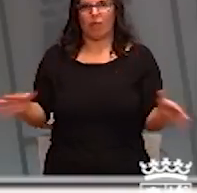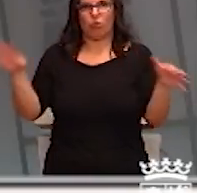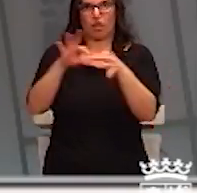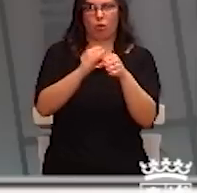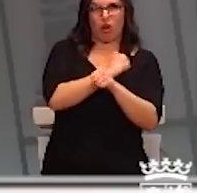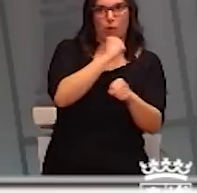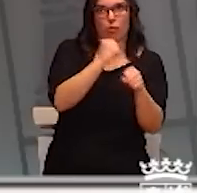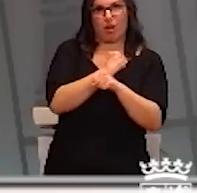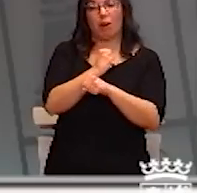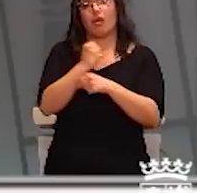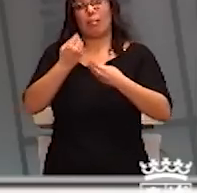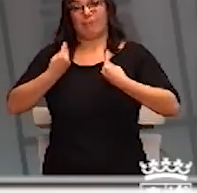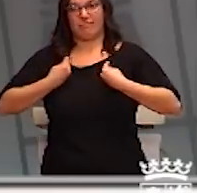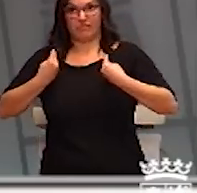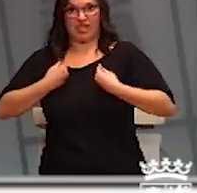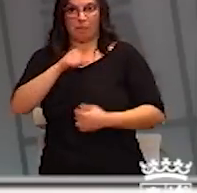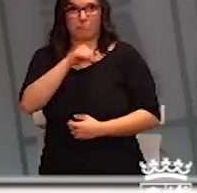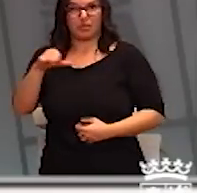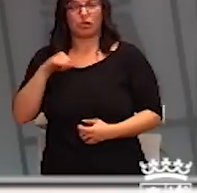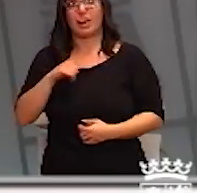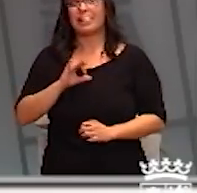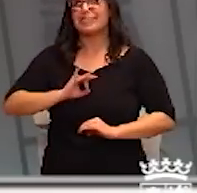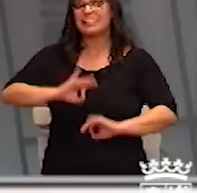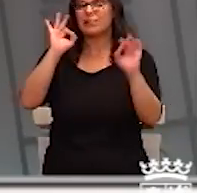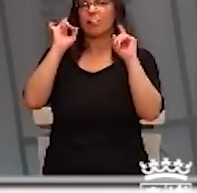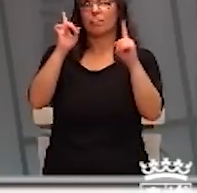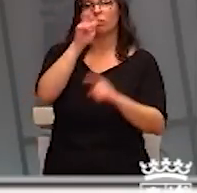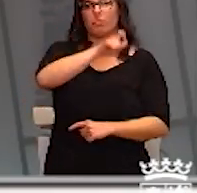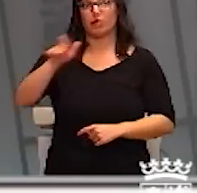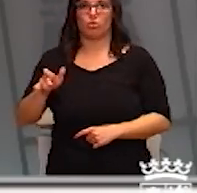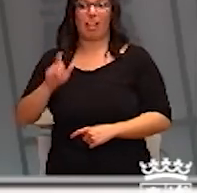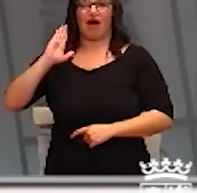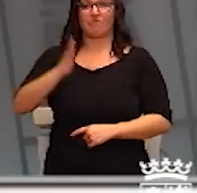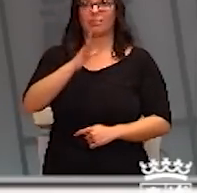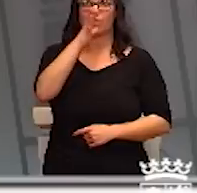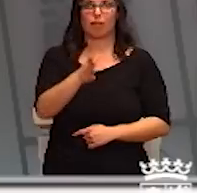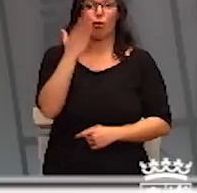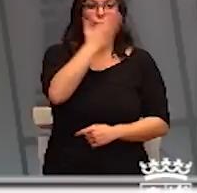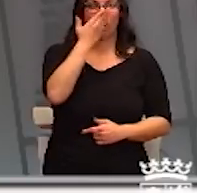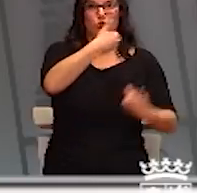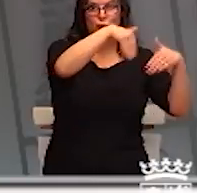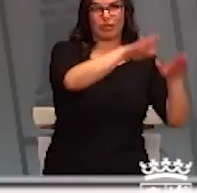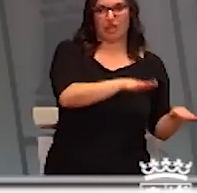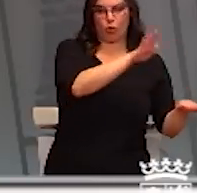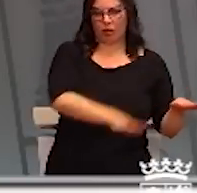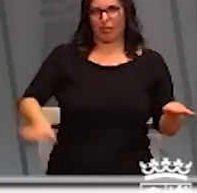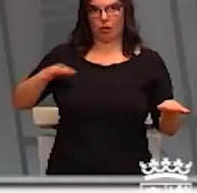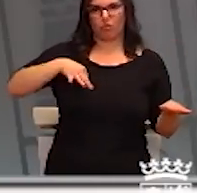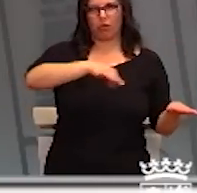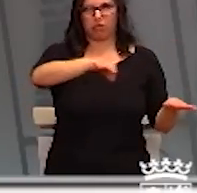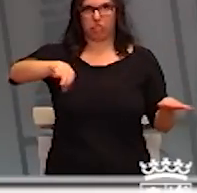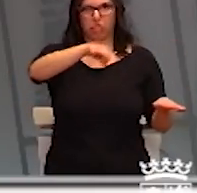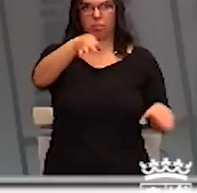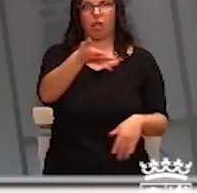en particular de quienes se vean especialmente afectados por la suspensión de actividades escolares, el planteamiento